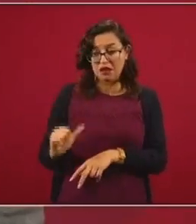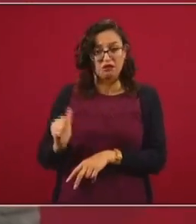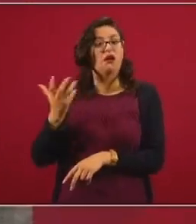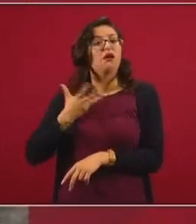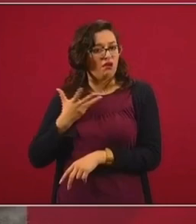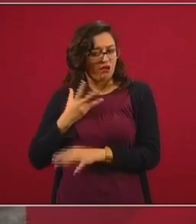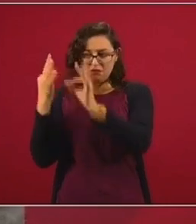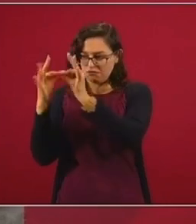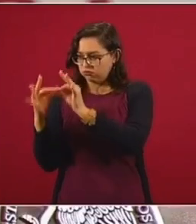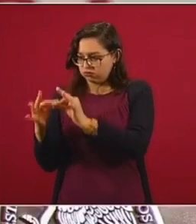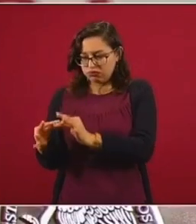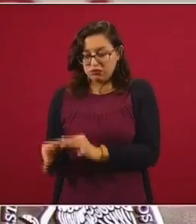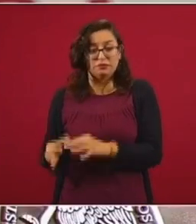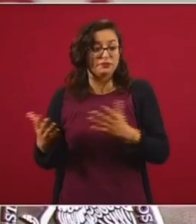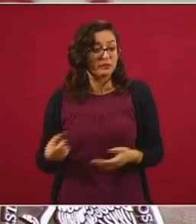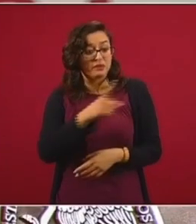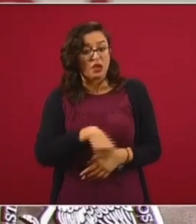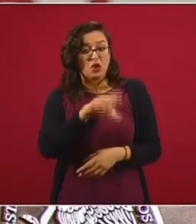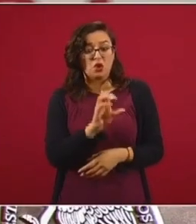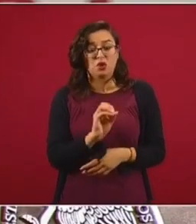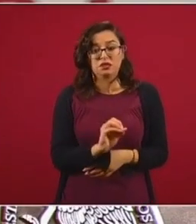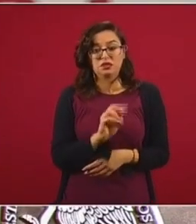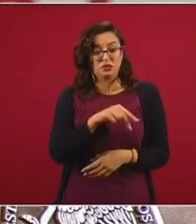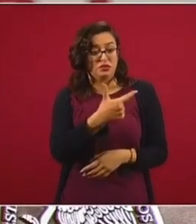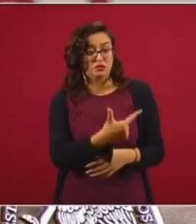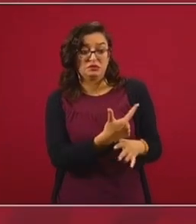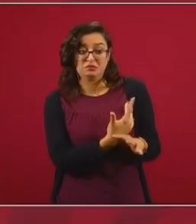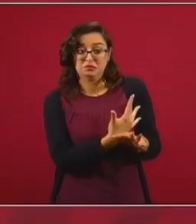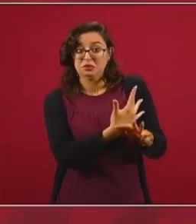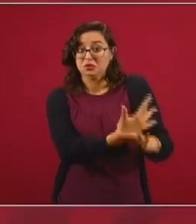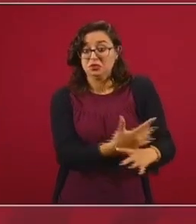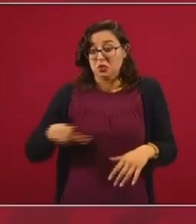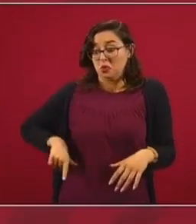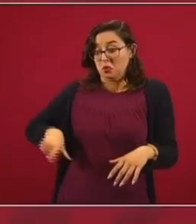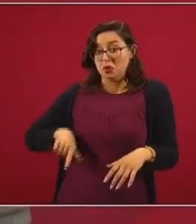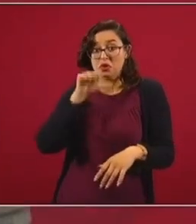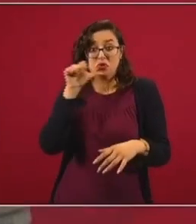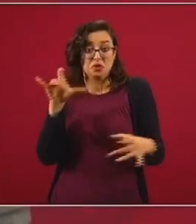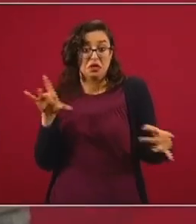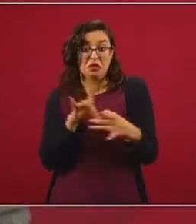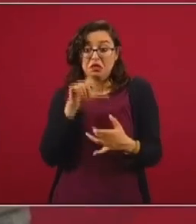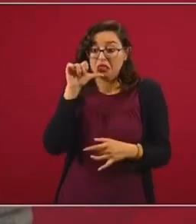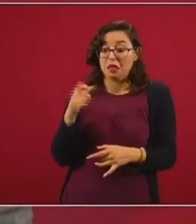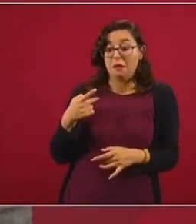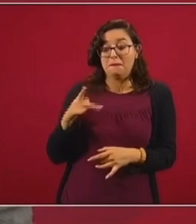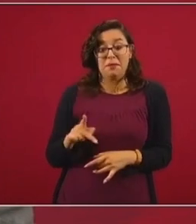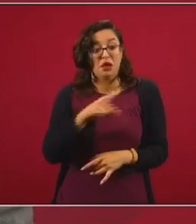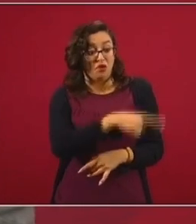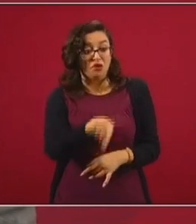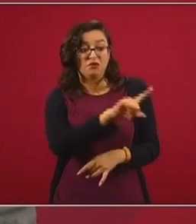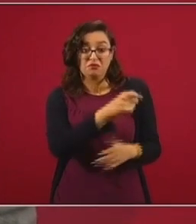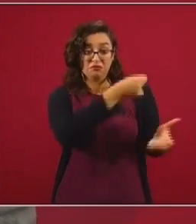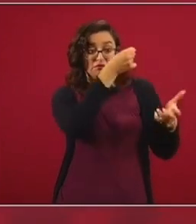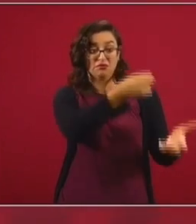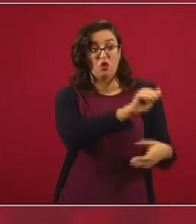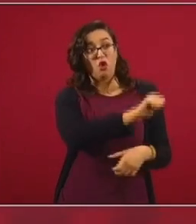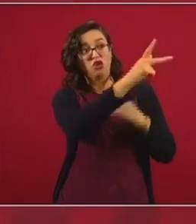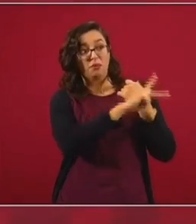llamadas organizaciones no gubernamentales que reciben dinero del extranjero para oponerse al tren Maya,